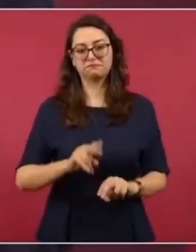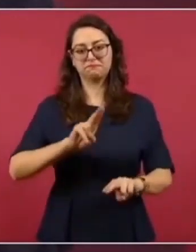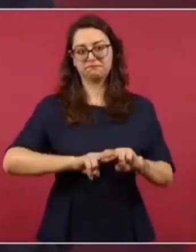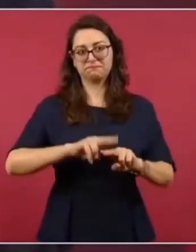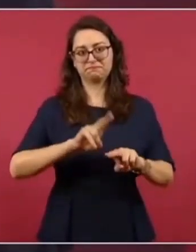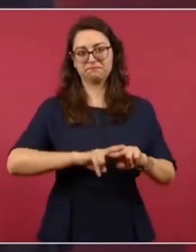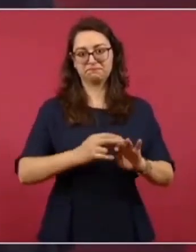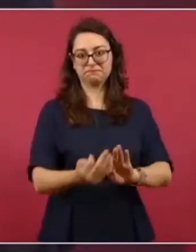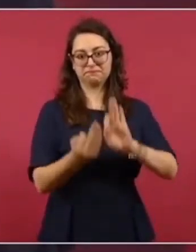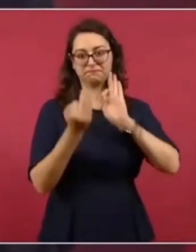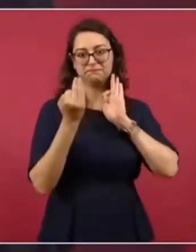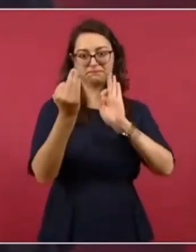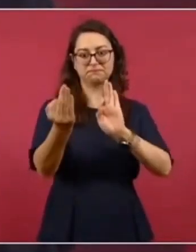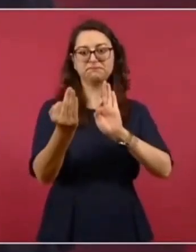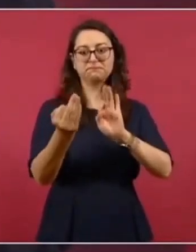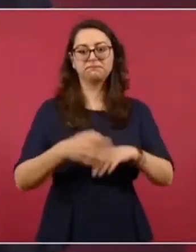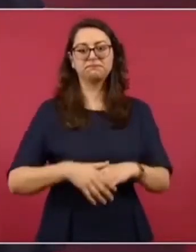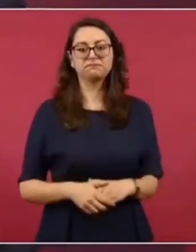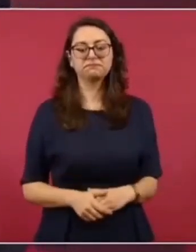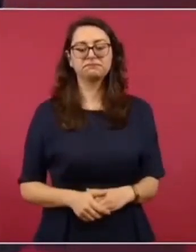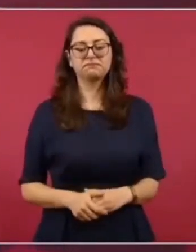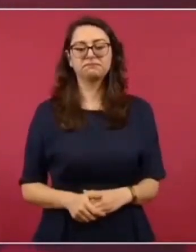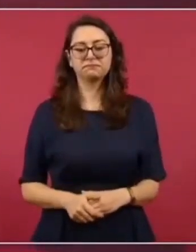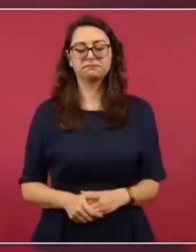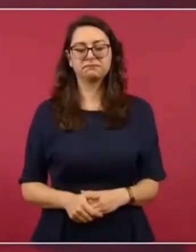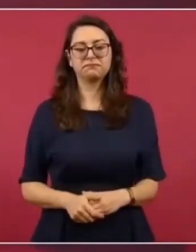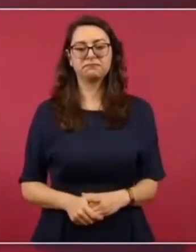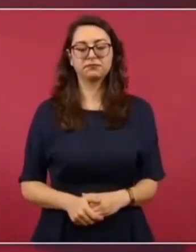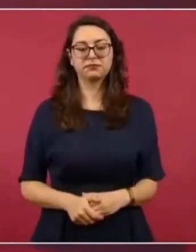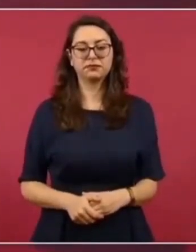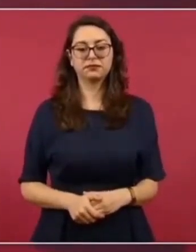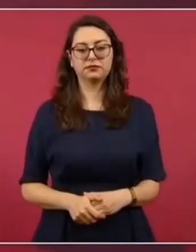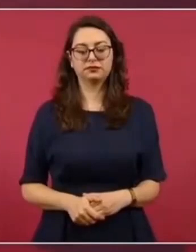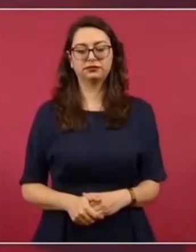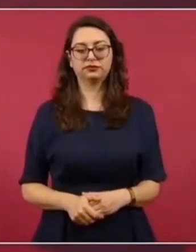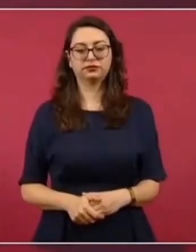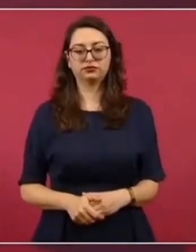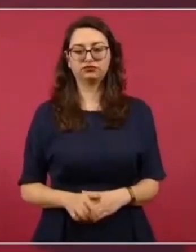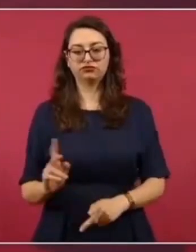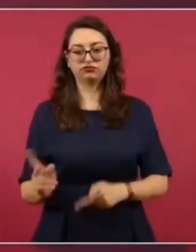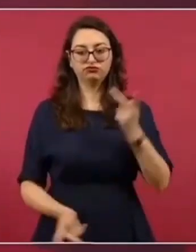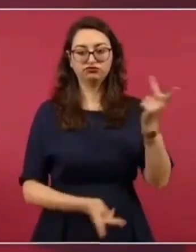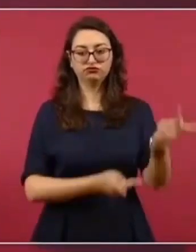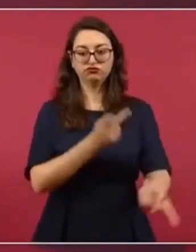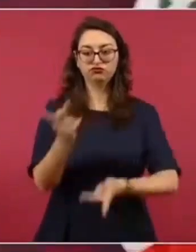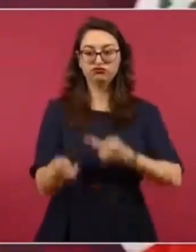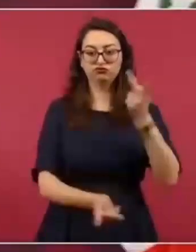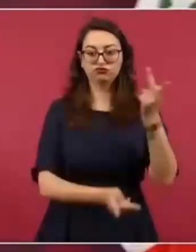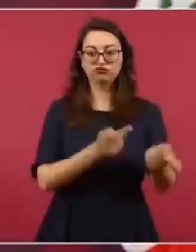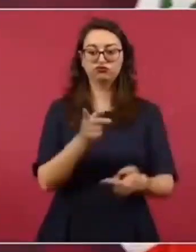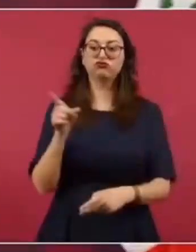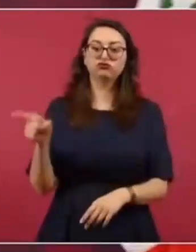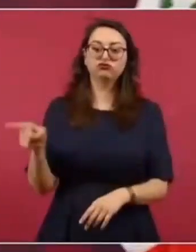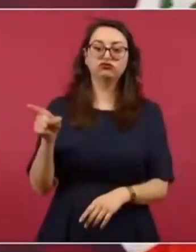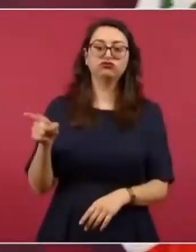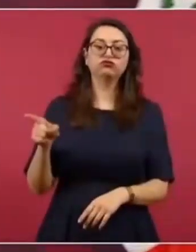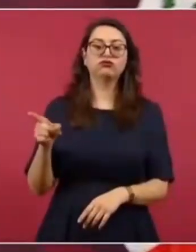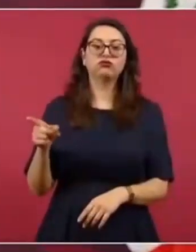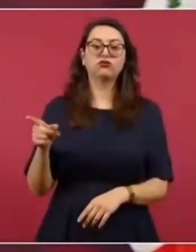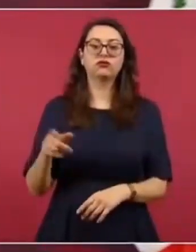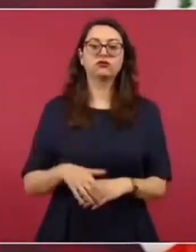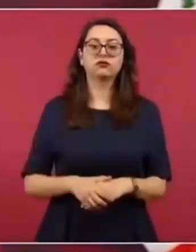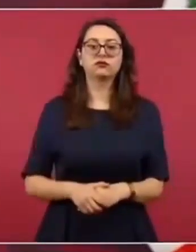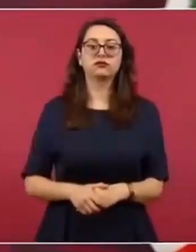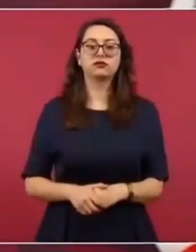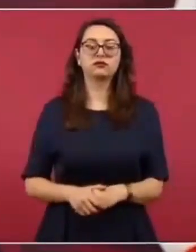para interrogarlos en un banquillo